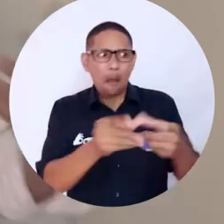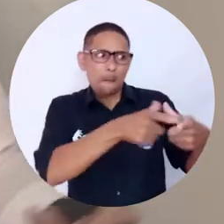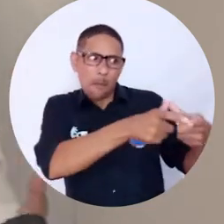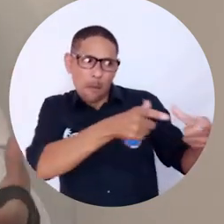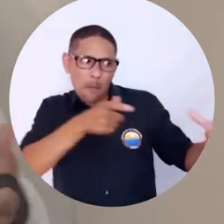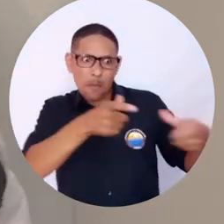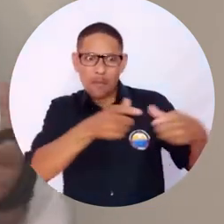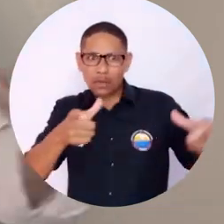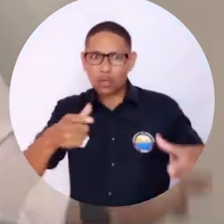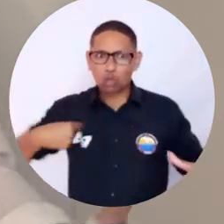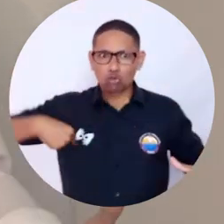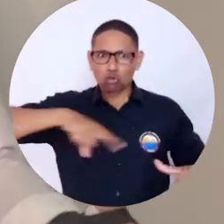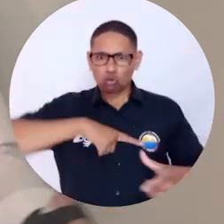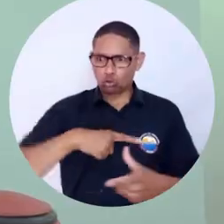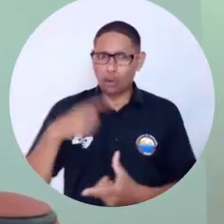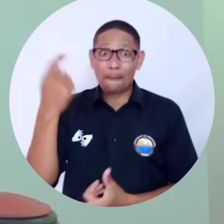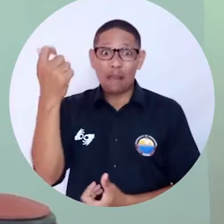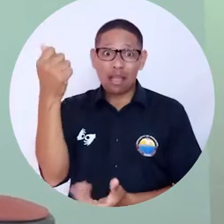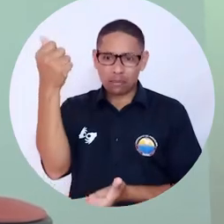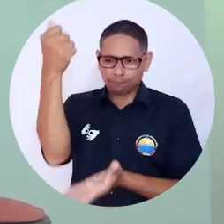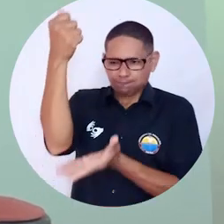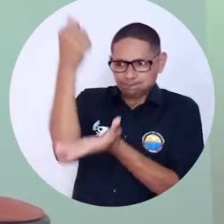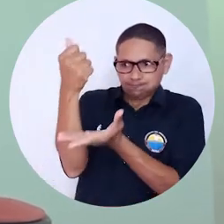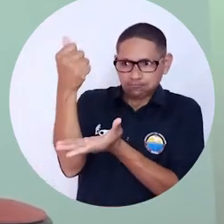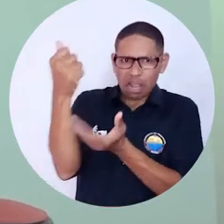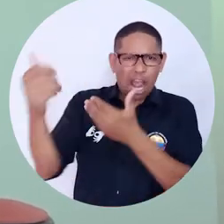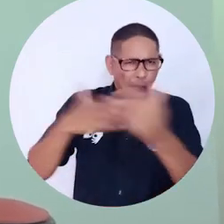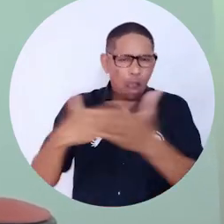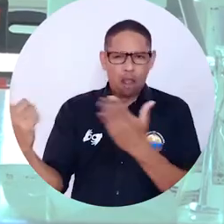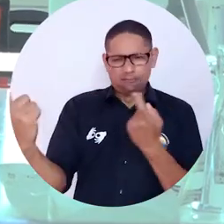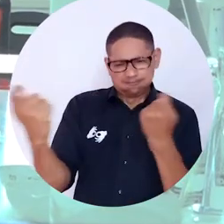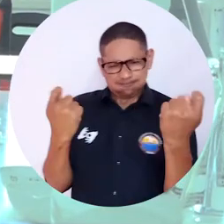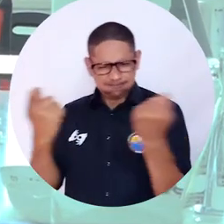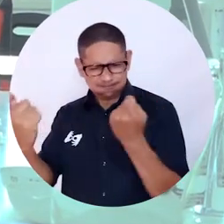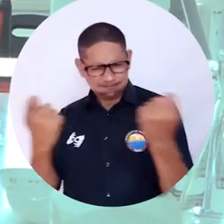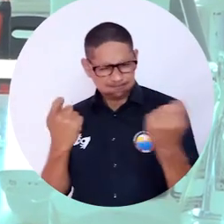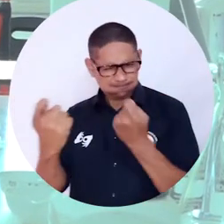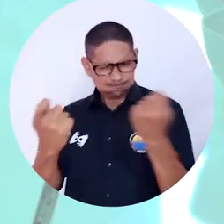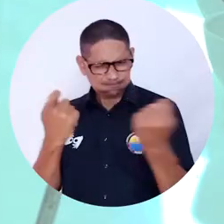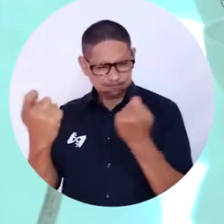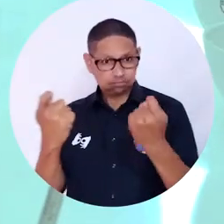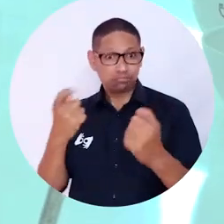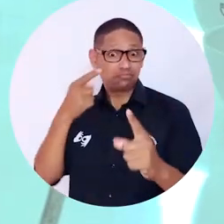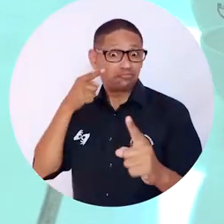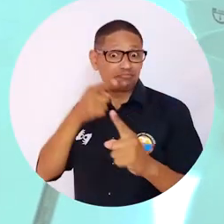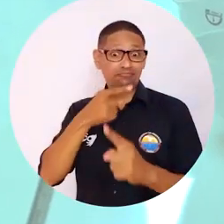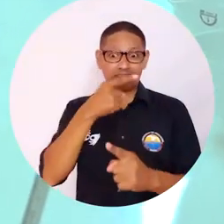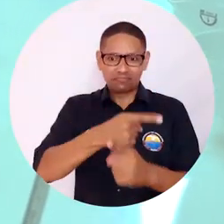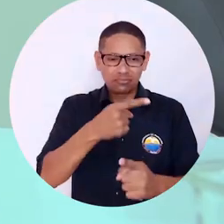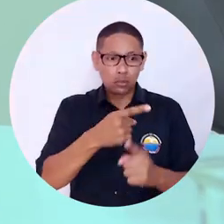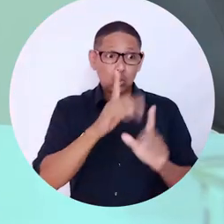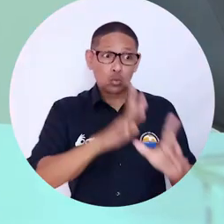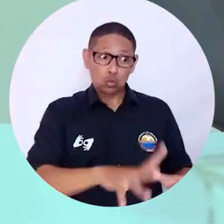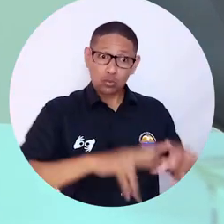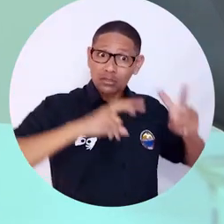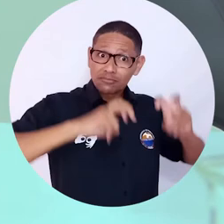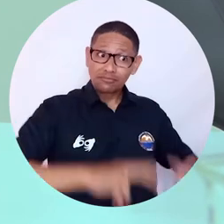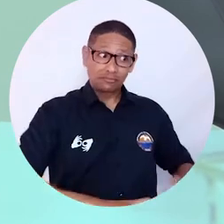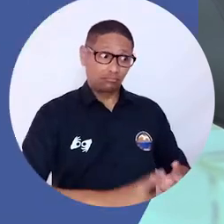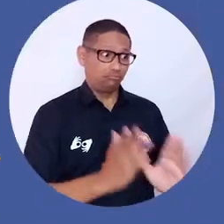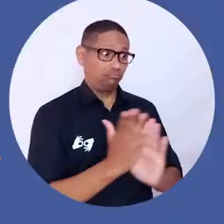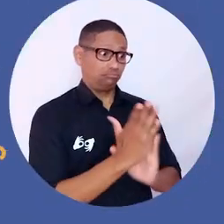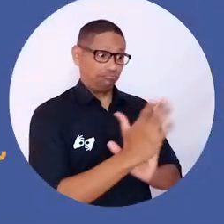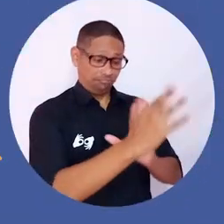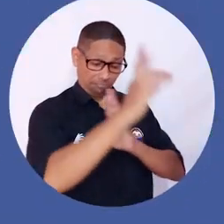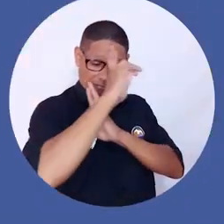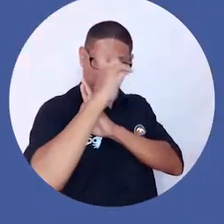somos recursivos, hacemos mucho con poco. Es un pequeño paso hacia dignificar la labor de los investigadores que hacen mucho con